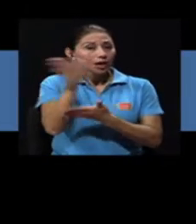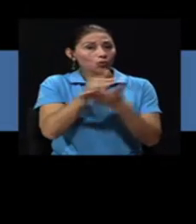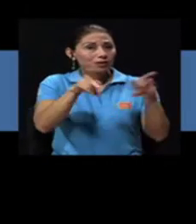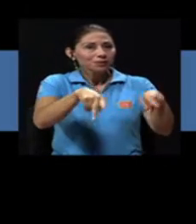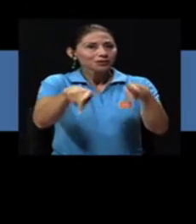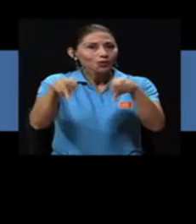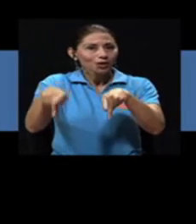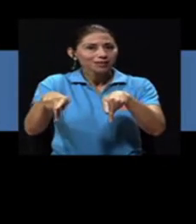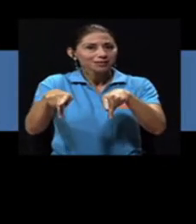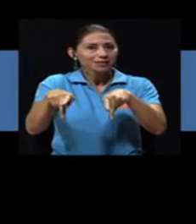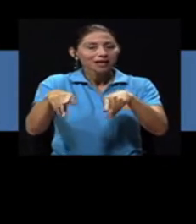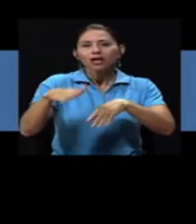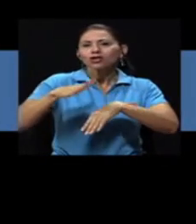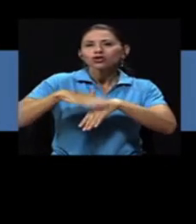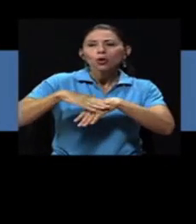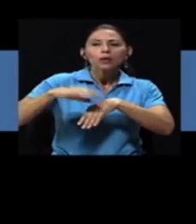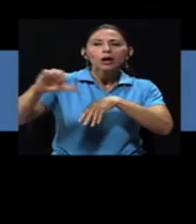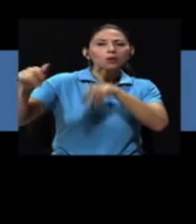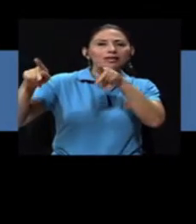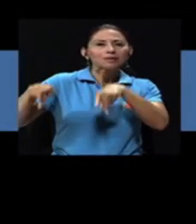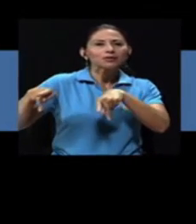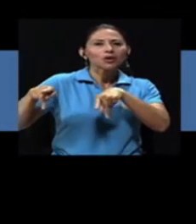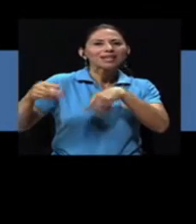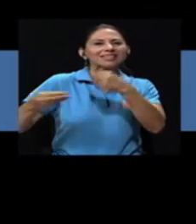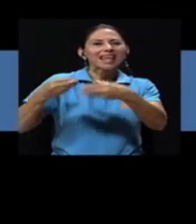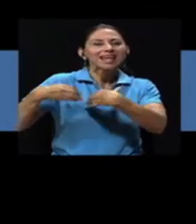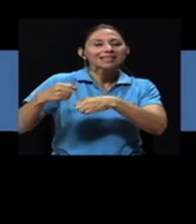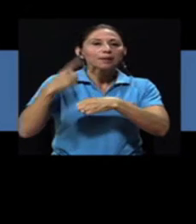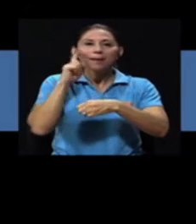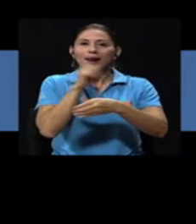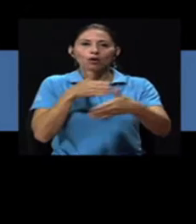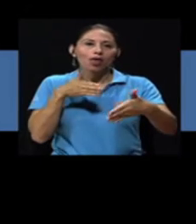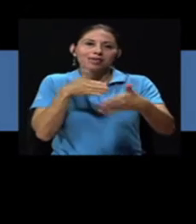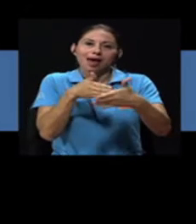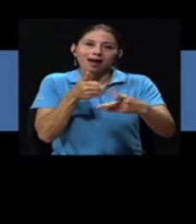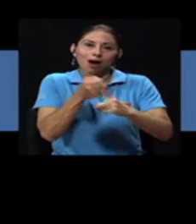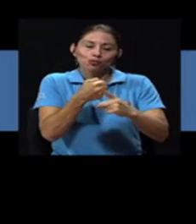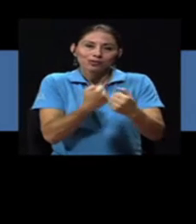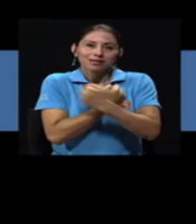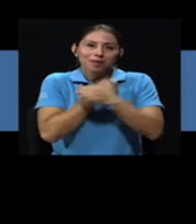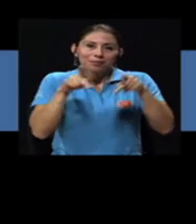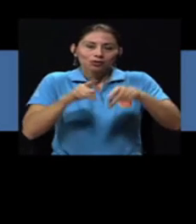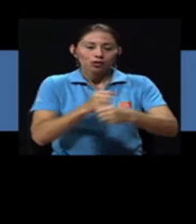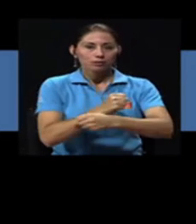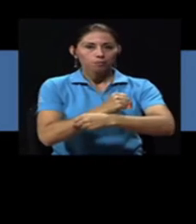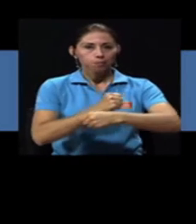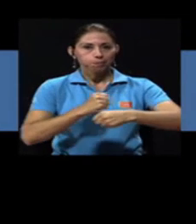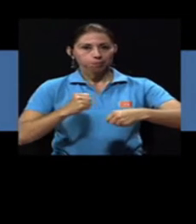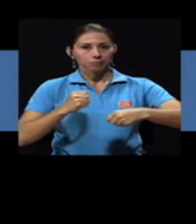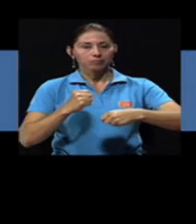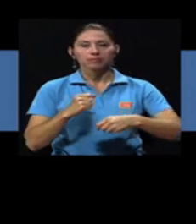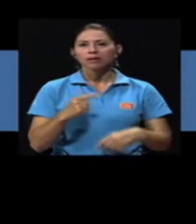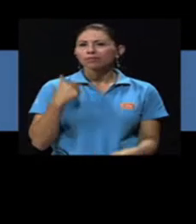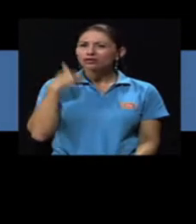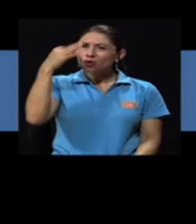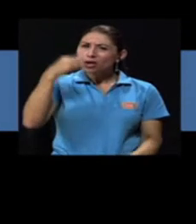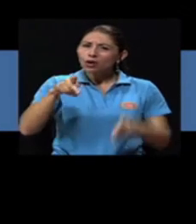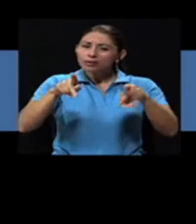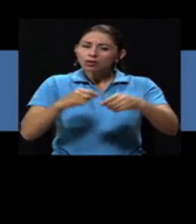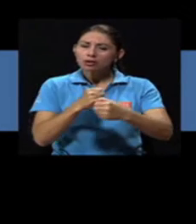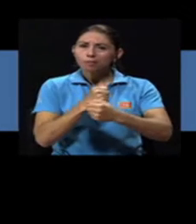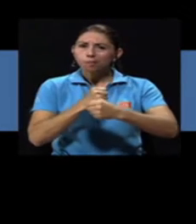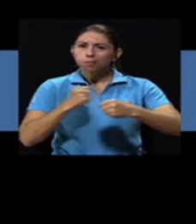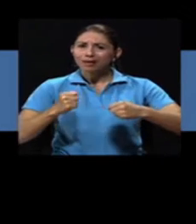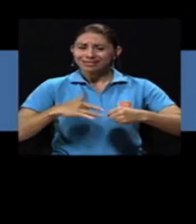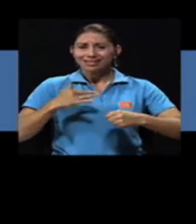opinión de algunas personas con respecto a lo que otros pueden hacer para no dañar la autoestima de personas con obesidad. Supongo que se sentirían mal consigo mismos